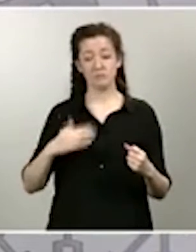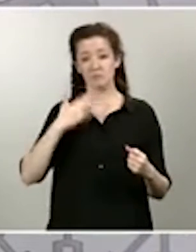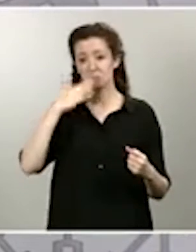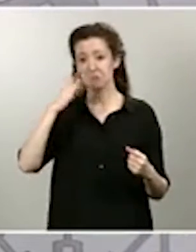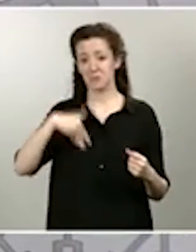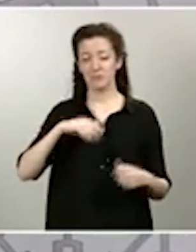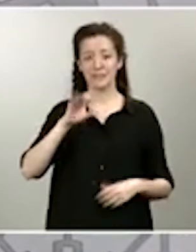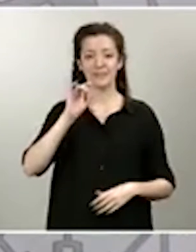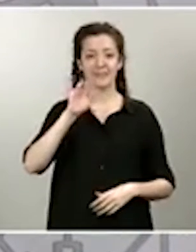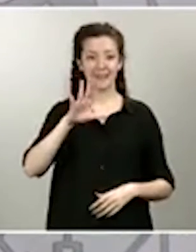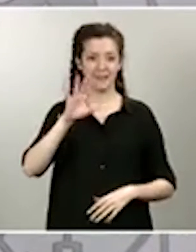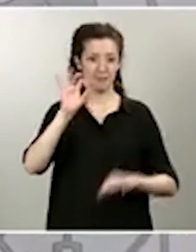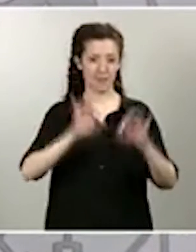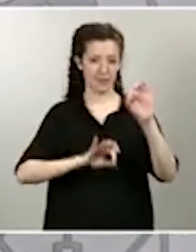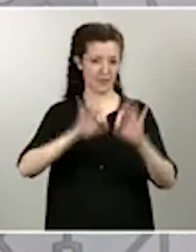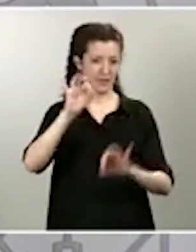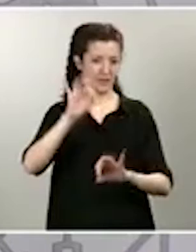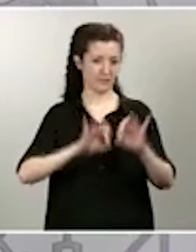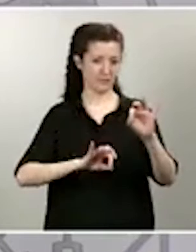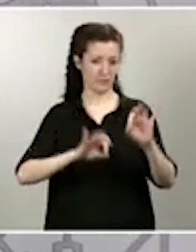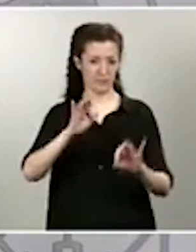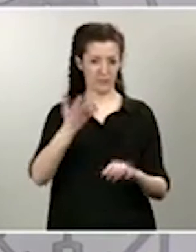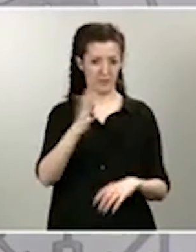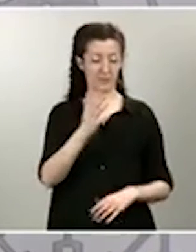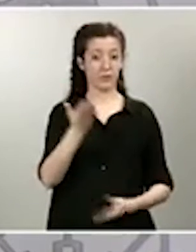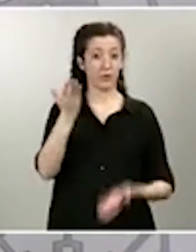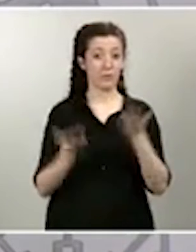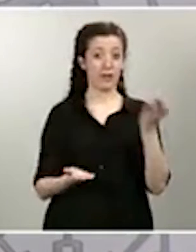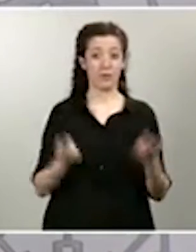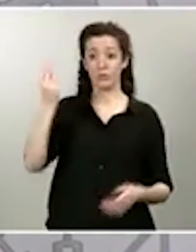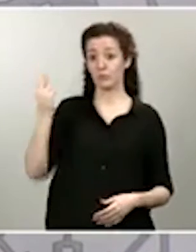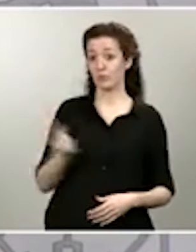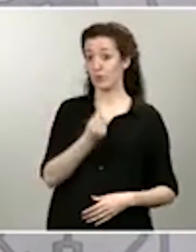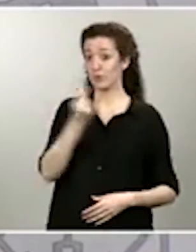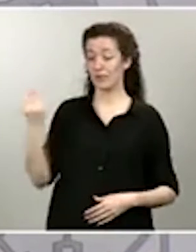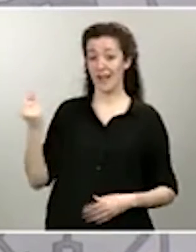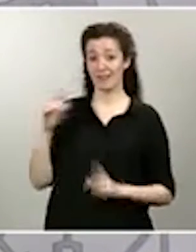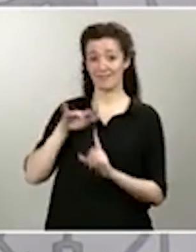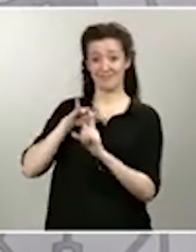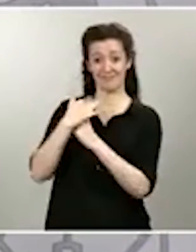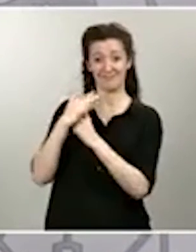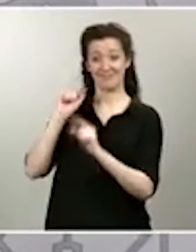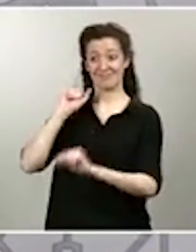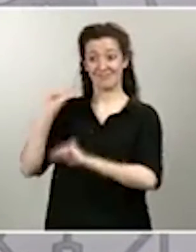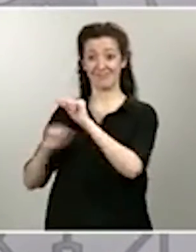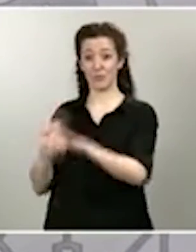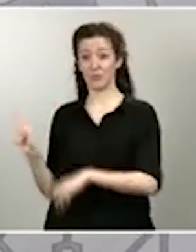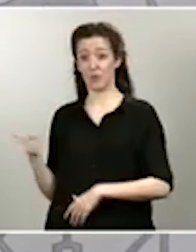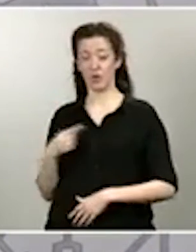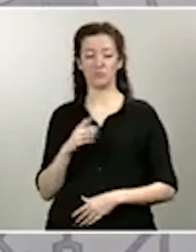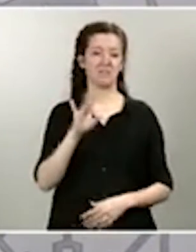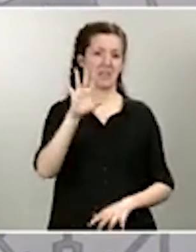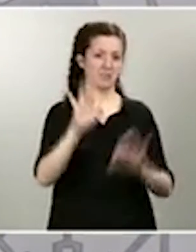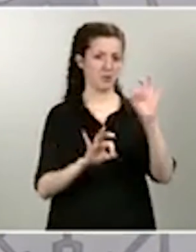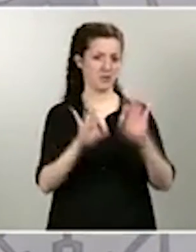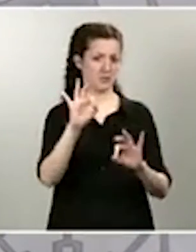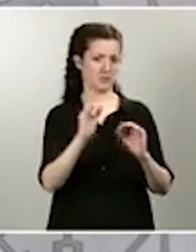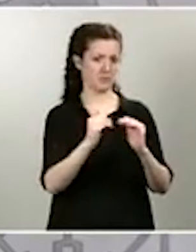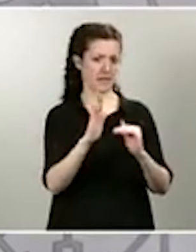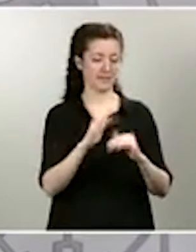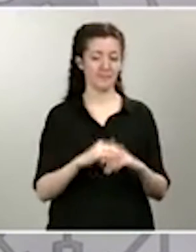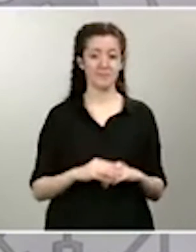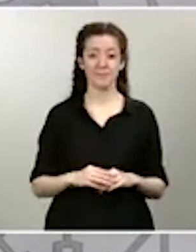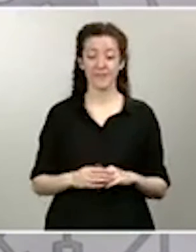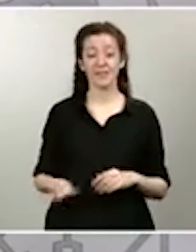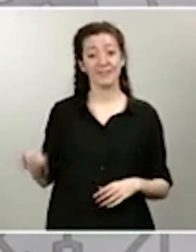poco más o menos del total de los casos que tenemos infectados, un poquito más. Y sabemos que los profesionales sanitarios se curan